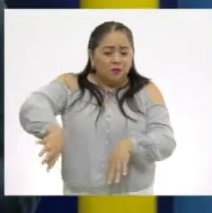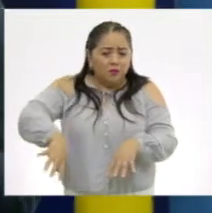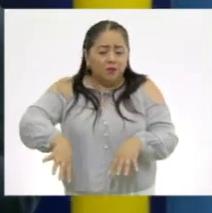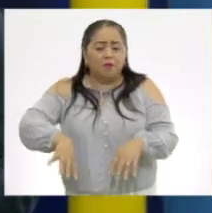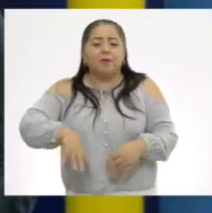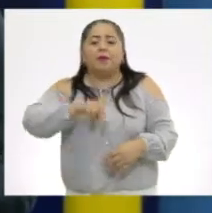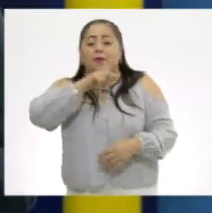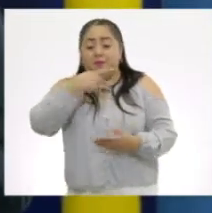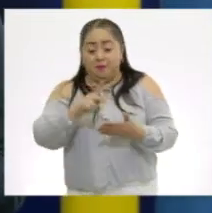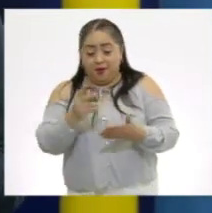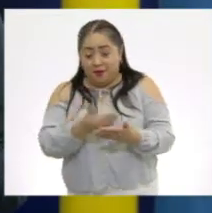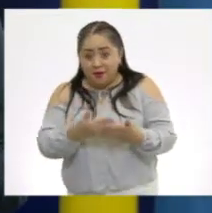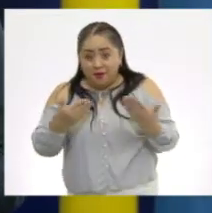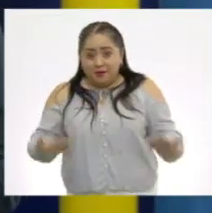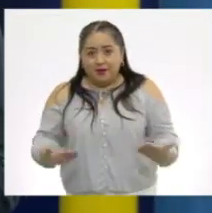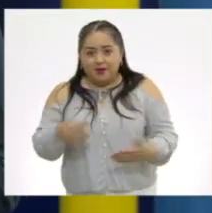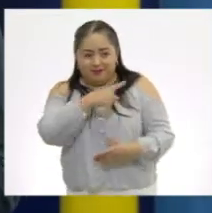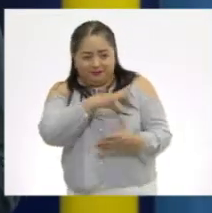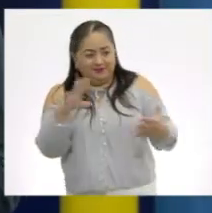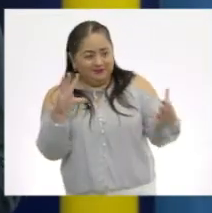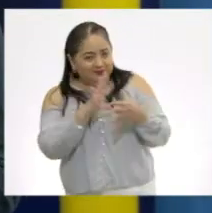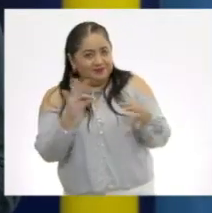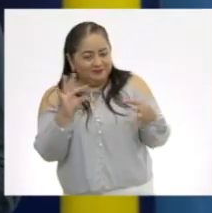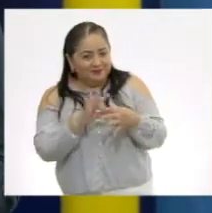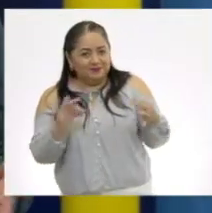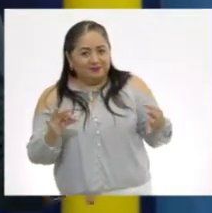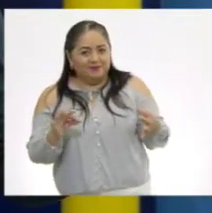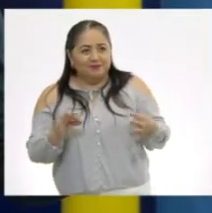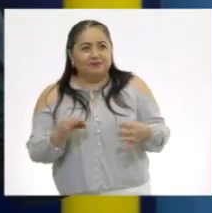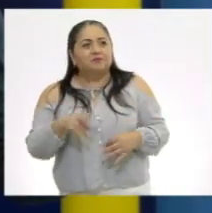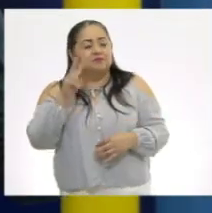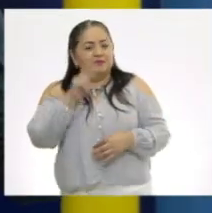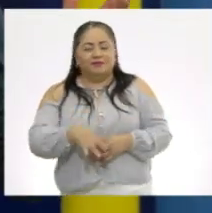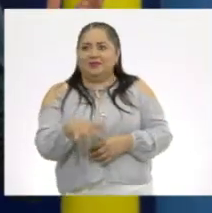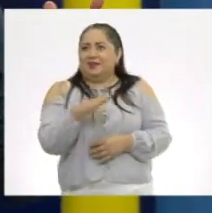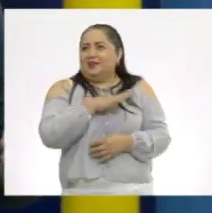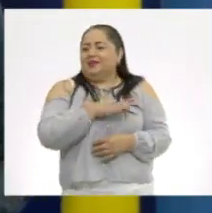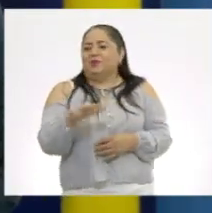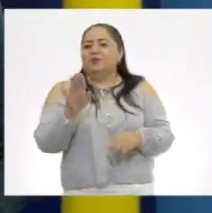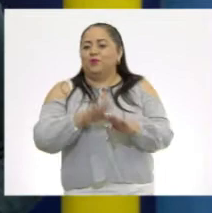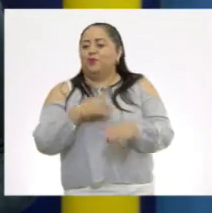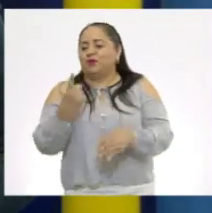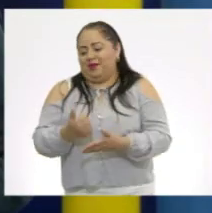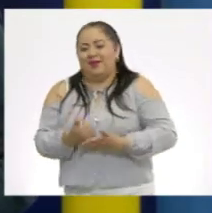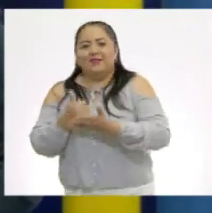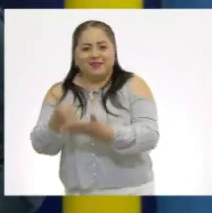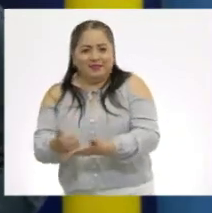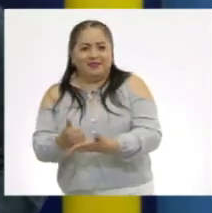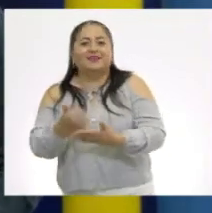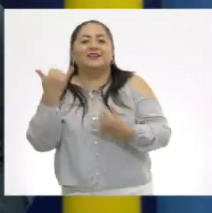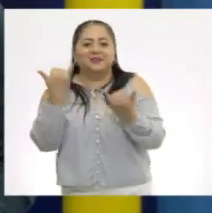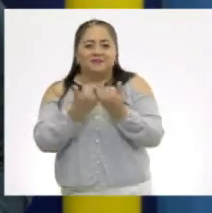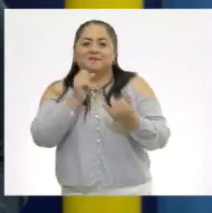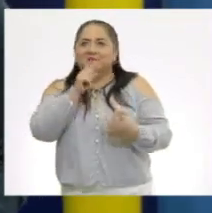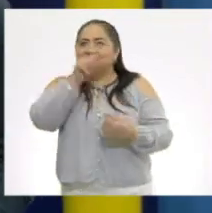Pero ahora que lo mencionas, me siento increíble por ayudarles a ellos y ayudarles a quienes los